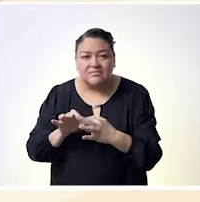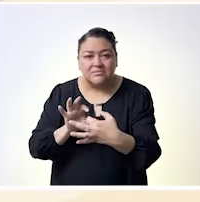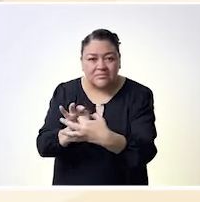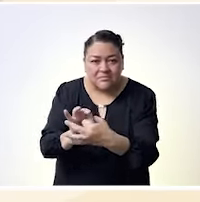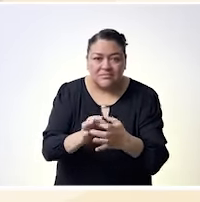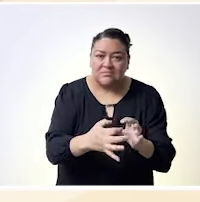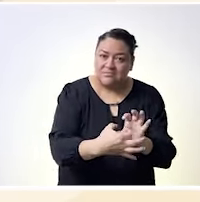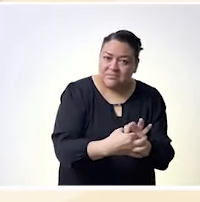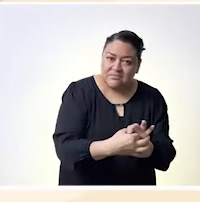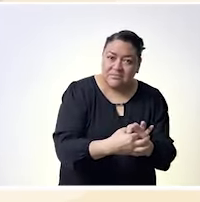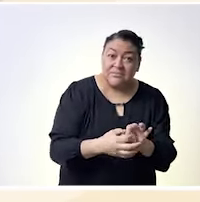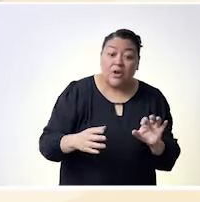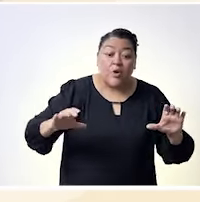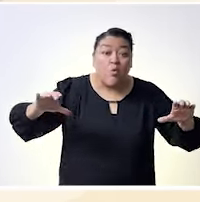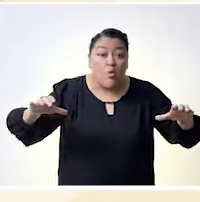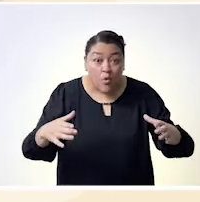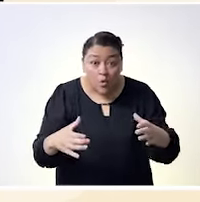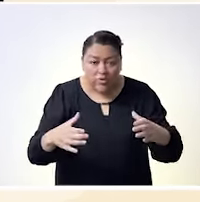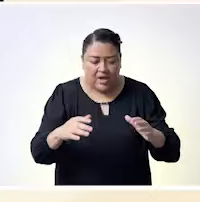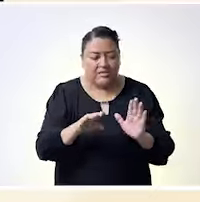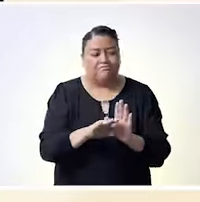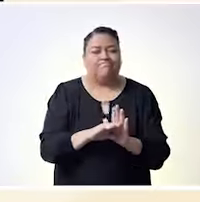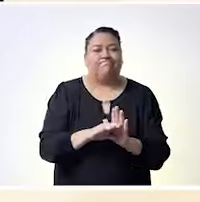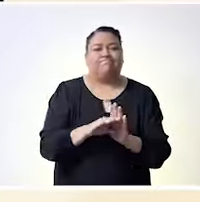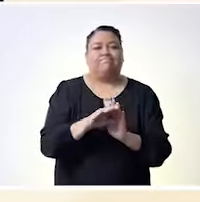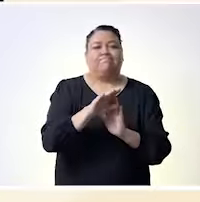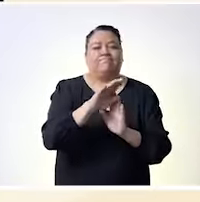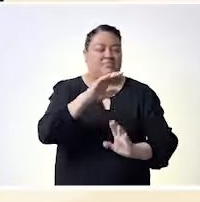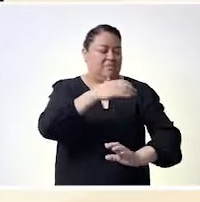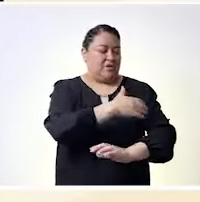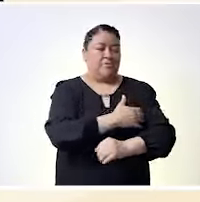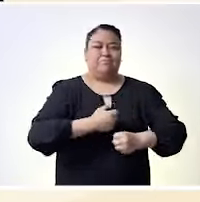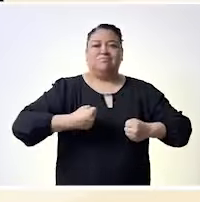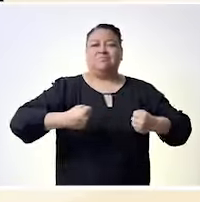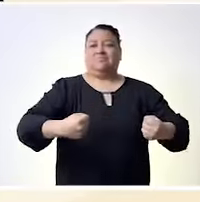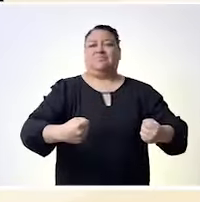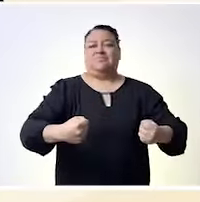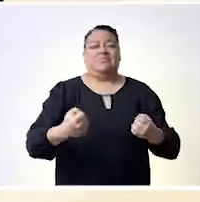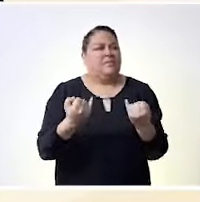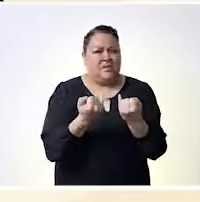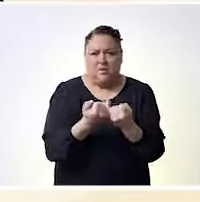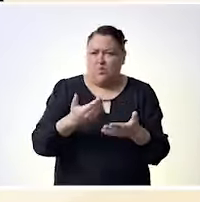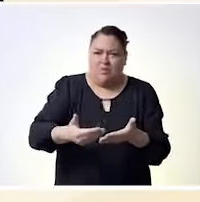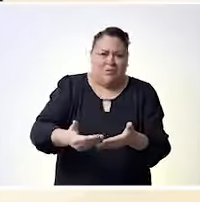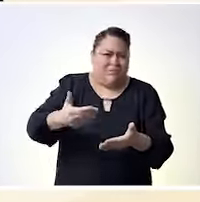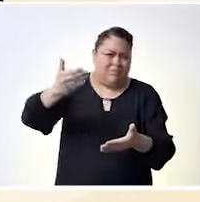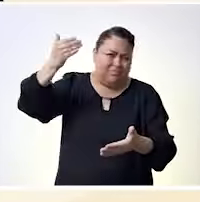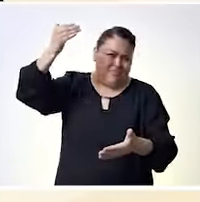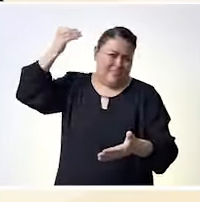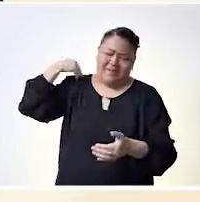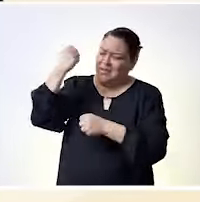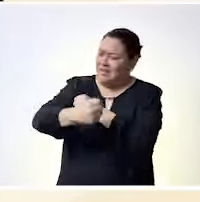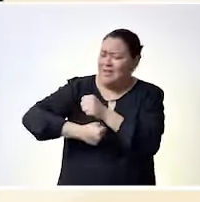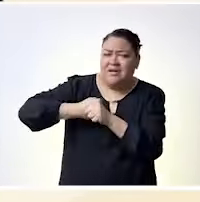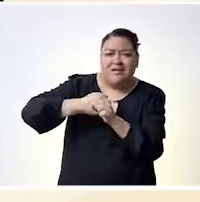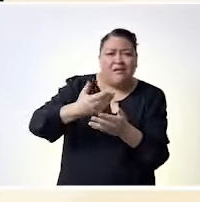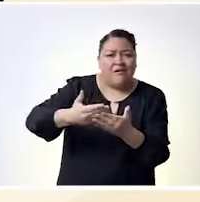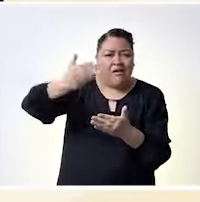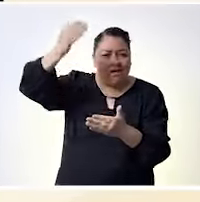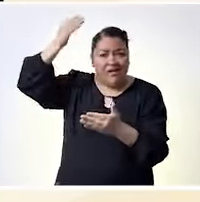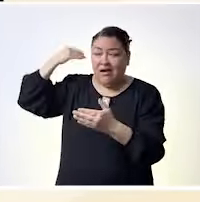importancia voy a hablar lo que estamos haciendo en este momento estamos conociendo diferentes historias diferentes